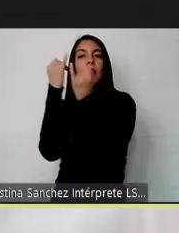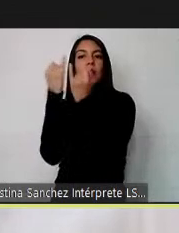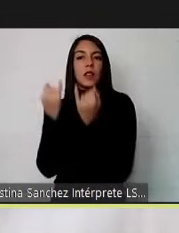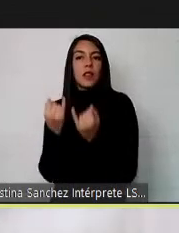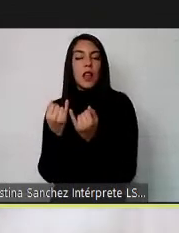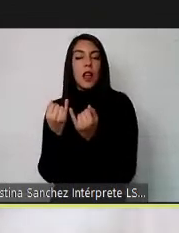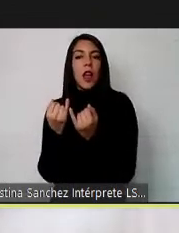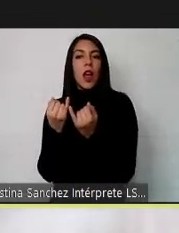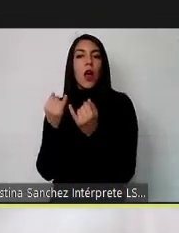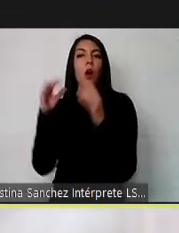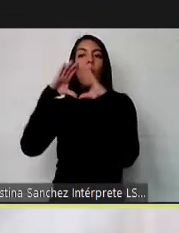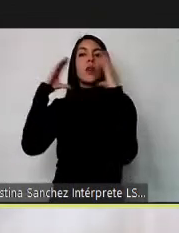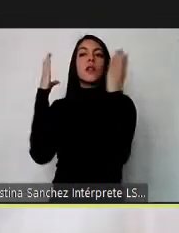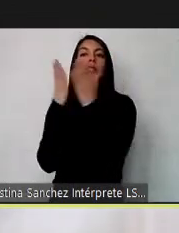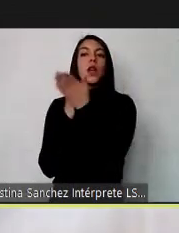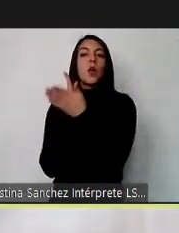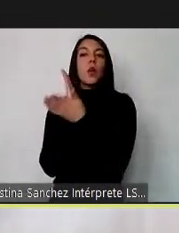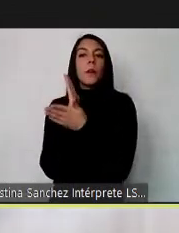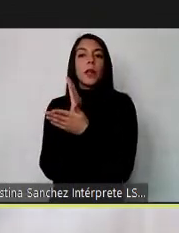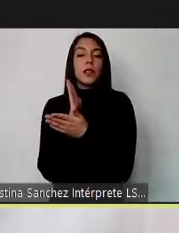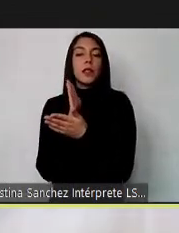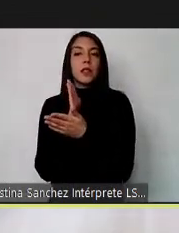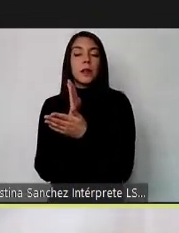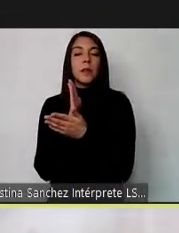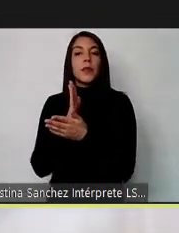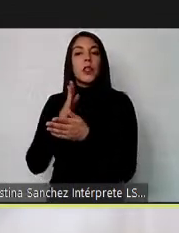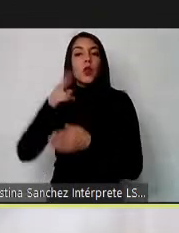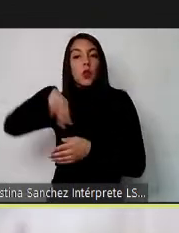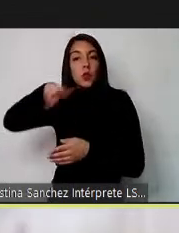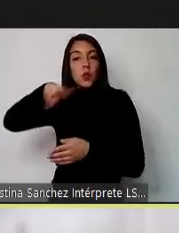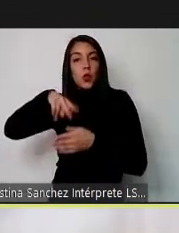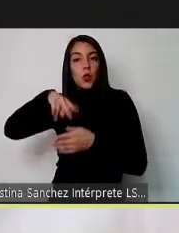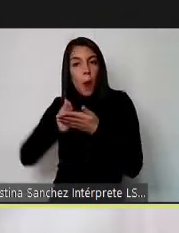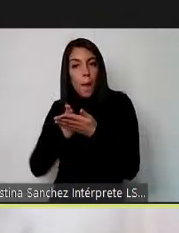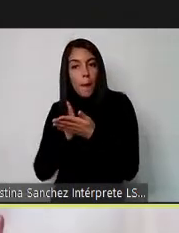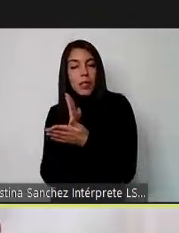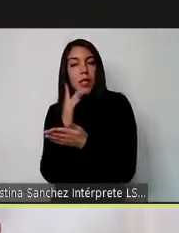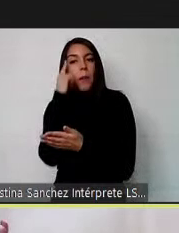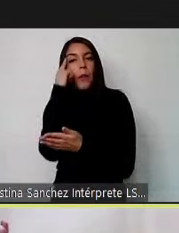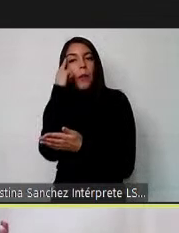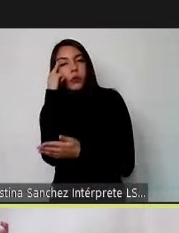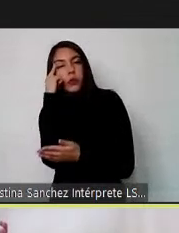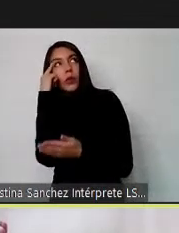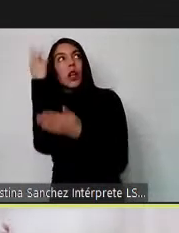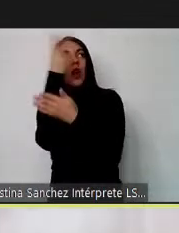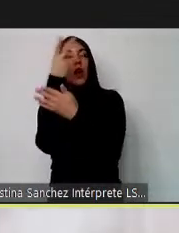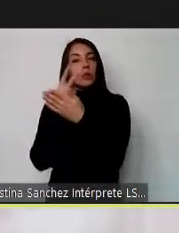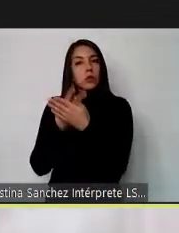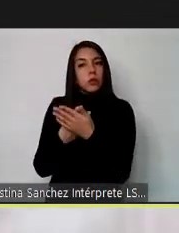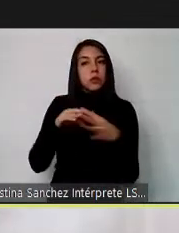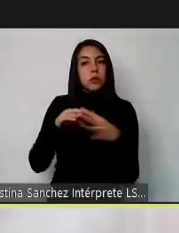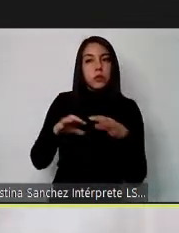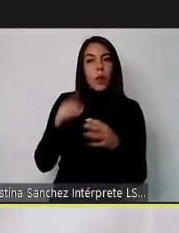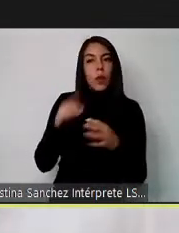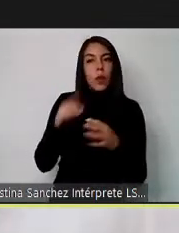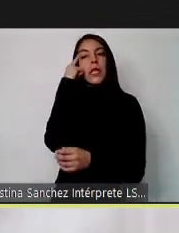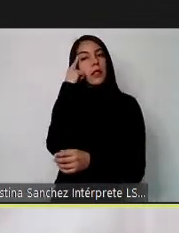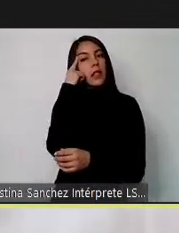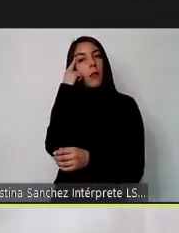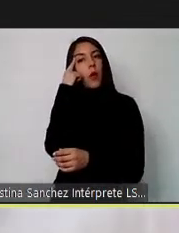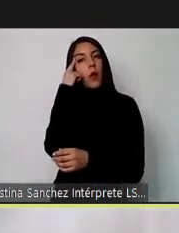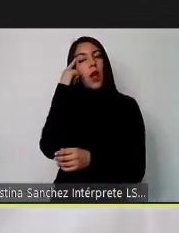parta desde la base es decir que nosotros cuando armemos y creemos y pensemos y diseñamos cosas pensemos en la mayoría